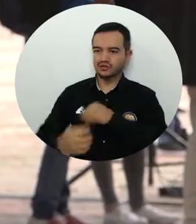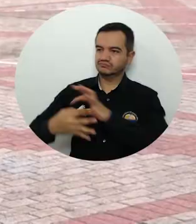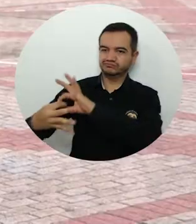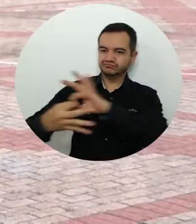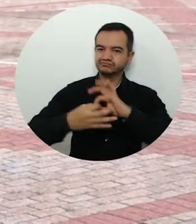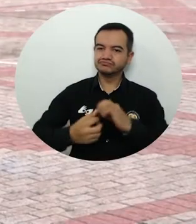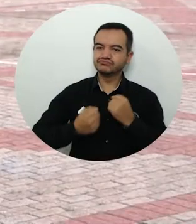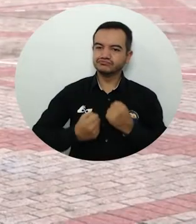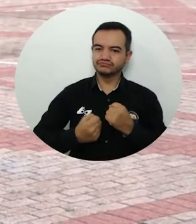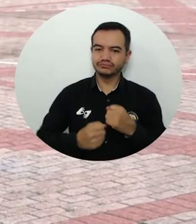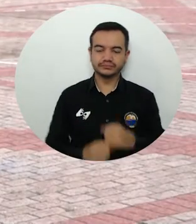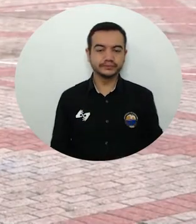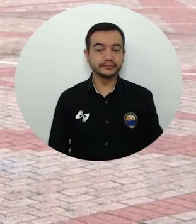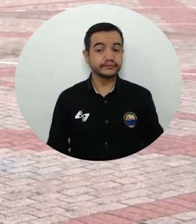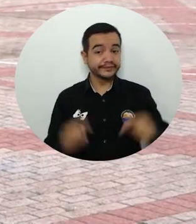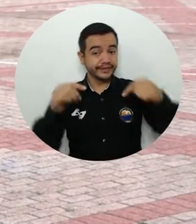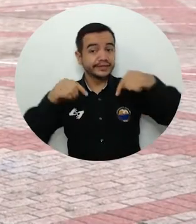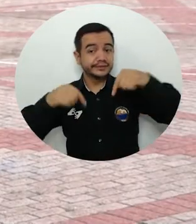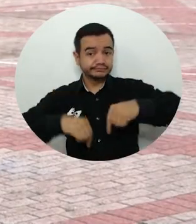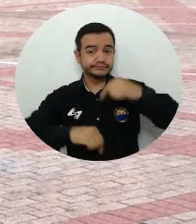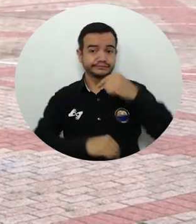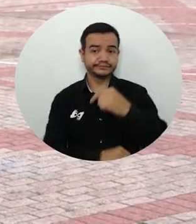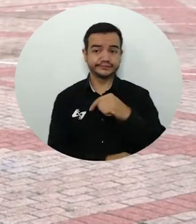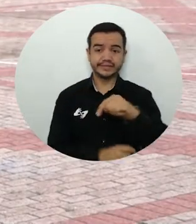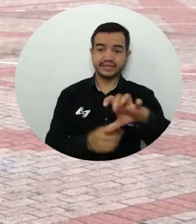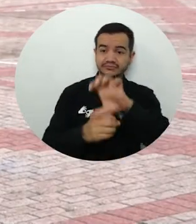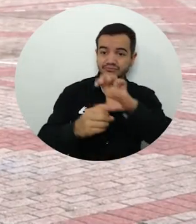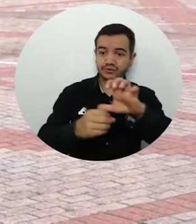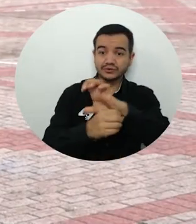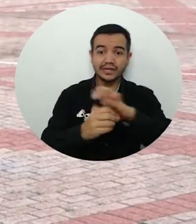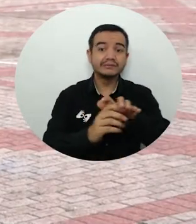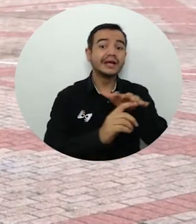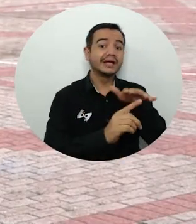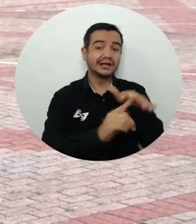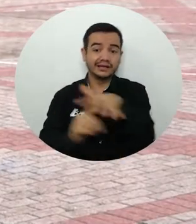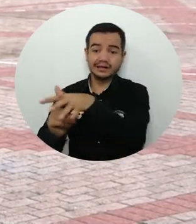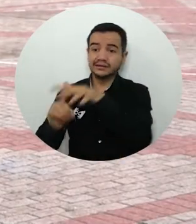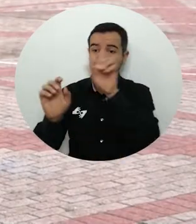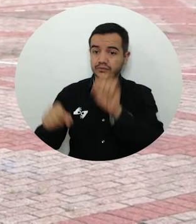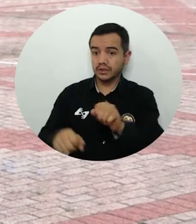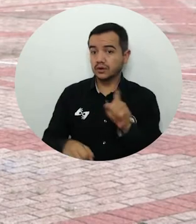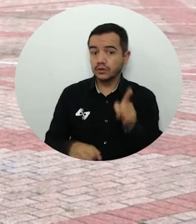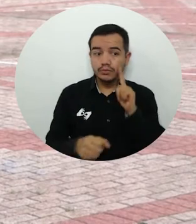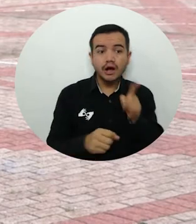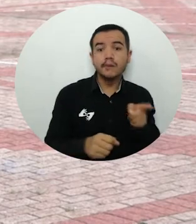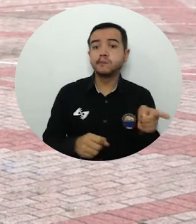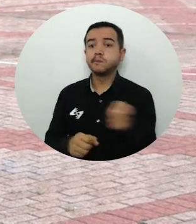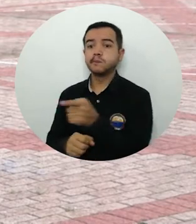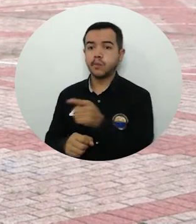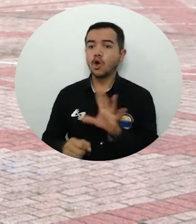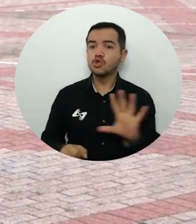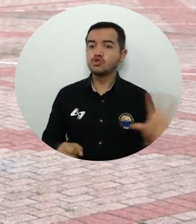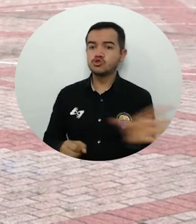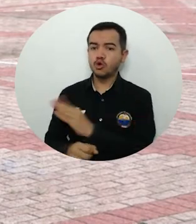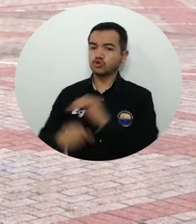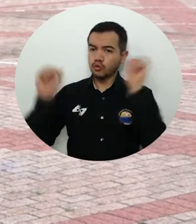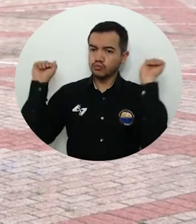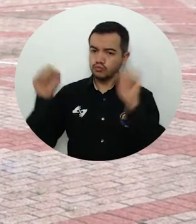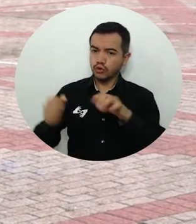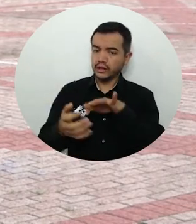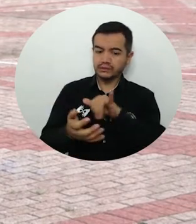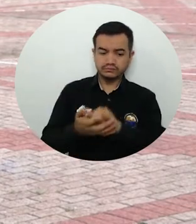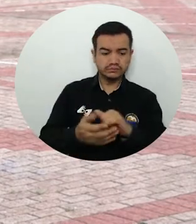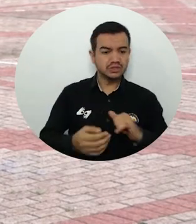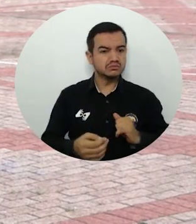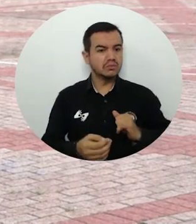somos más. Estamos en una ciudad muy vulnerable. No todas, de pronto, los barrios o toda la ciudad como tal, tienen la oportunidad de pronto